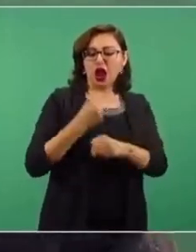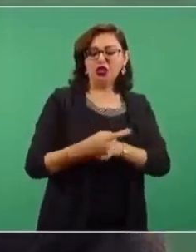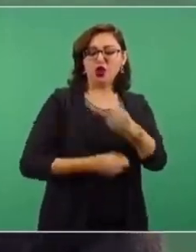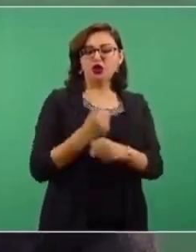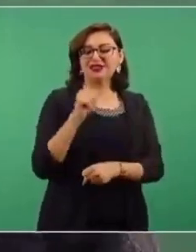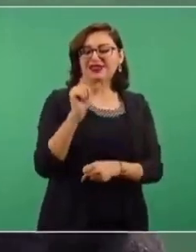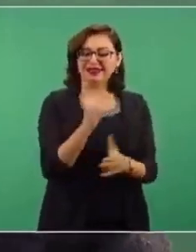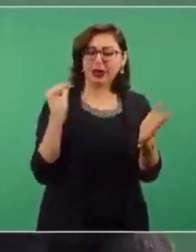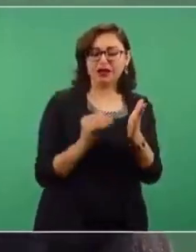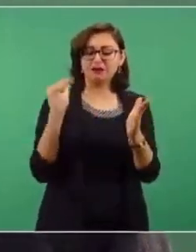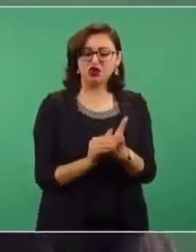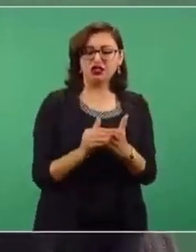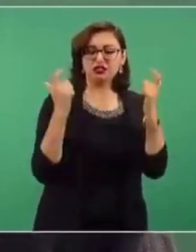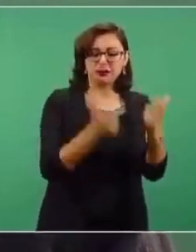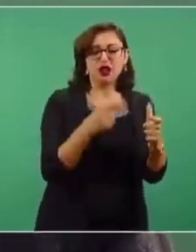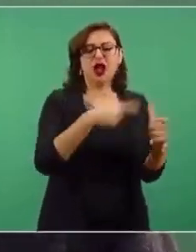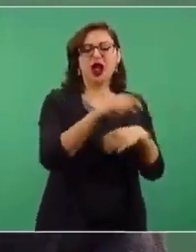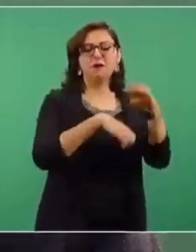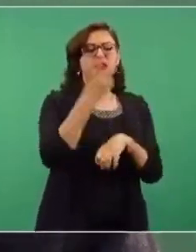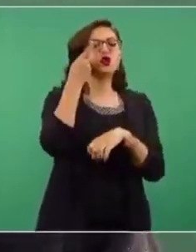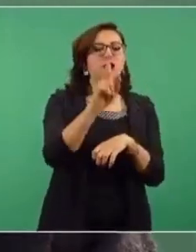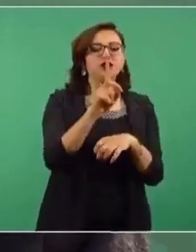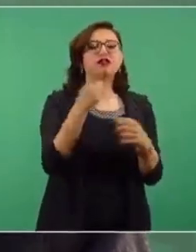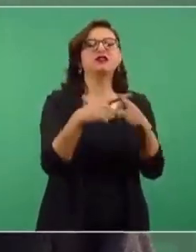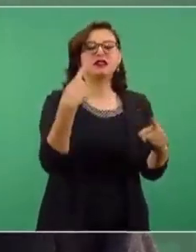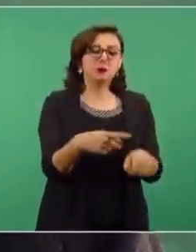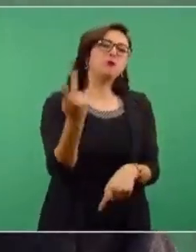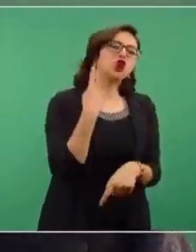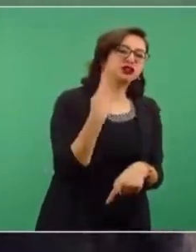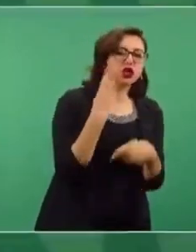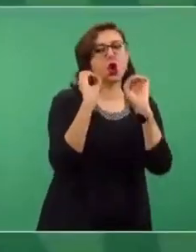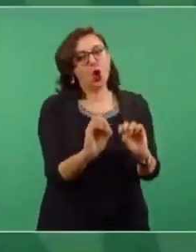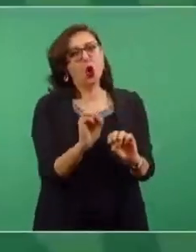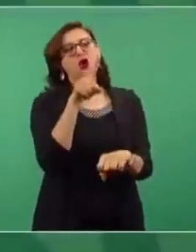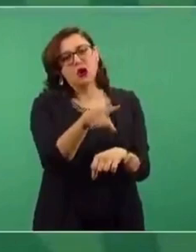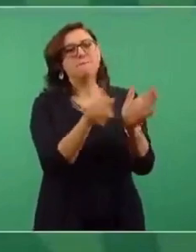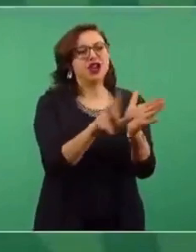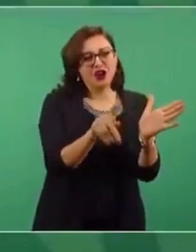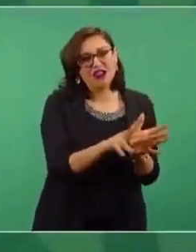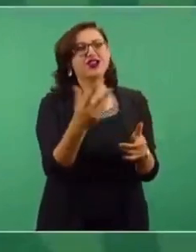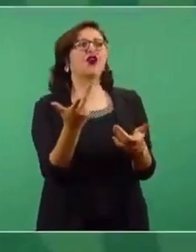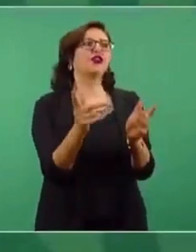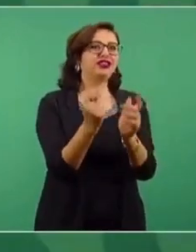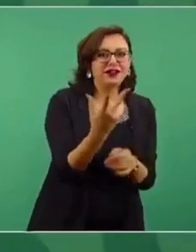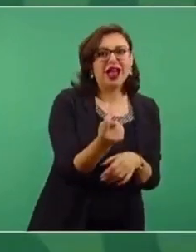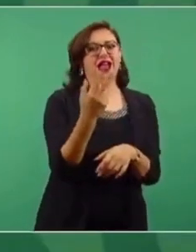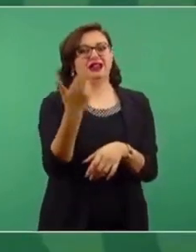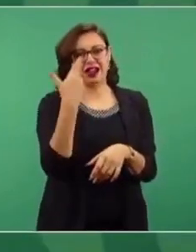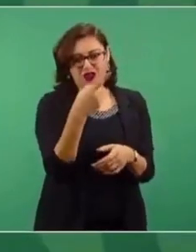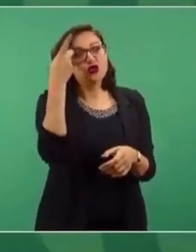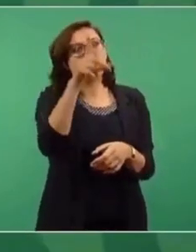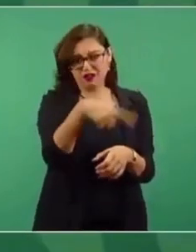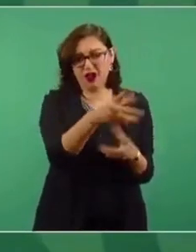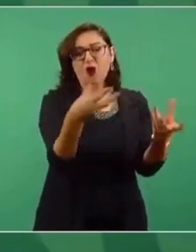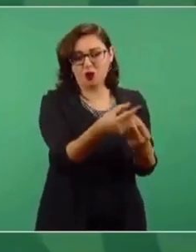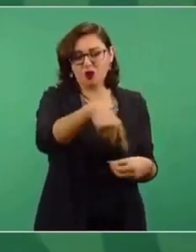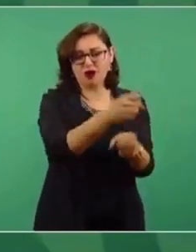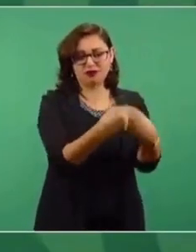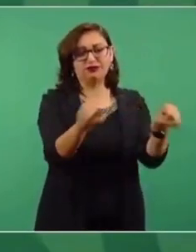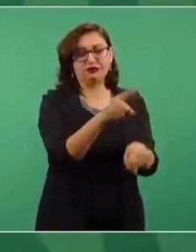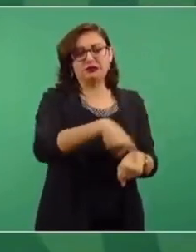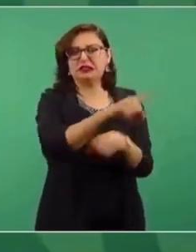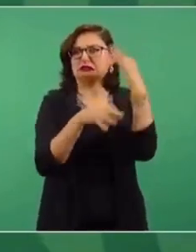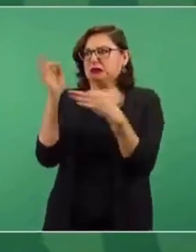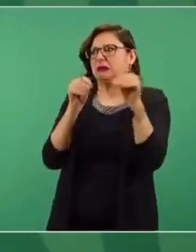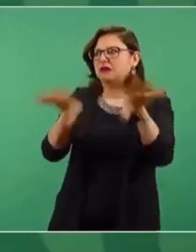Todas estas empresas vinculadas con políticos corruptos y con medios de comunicación. De ahí la campaña en contra de que faltan los